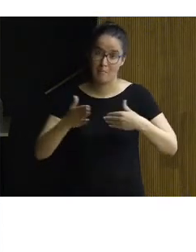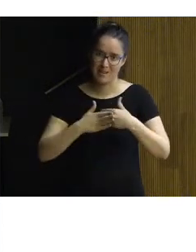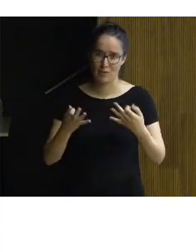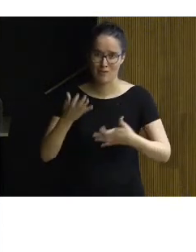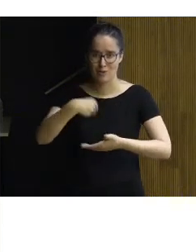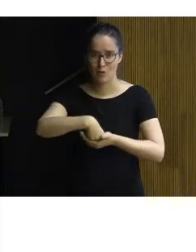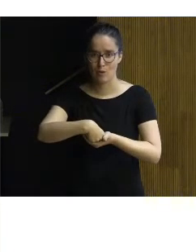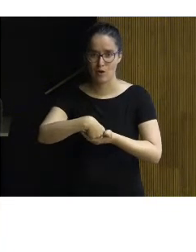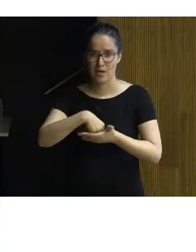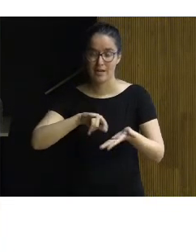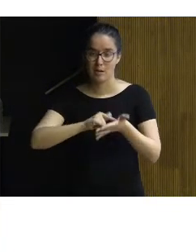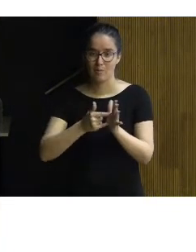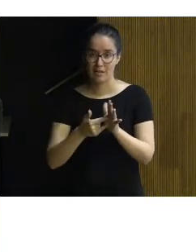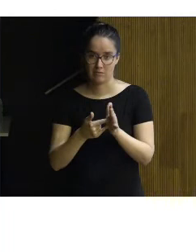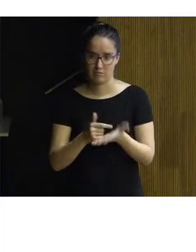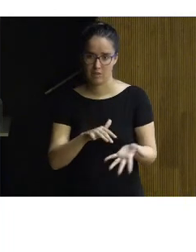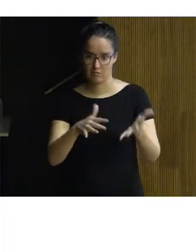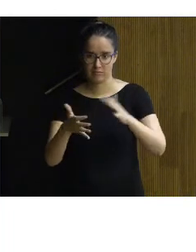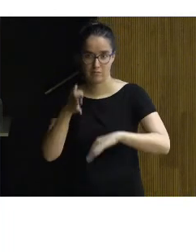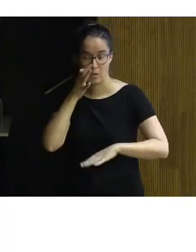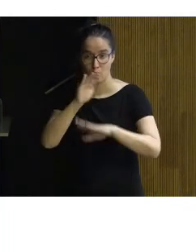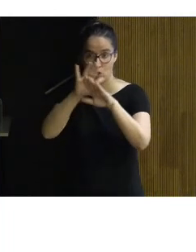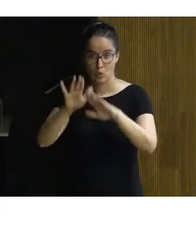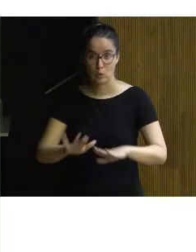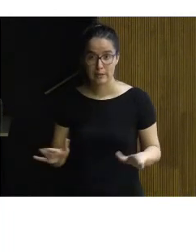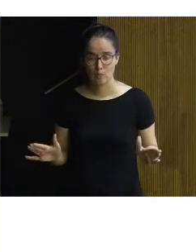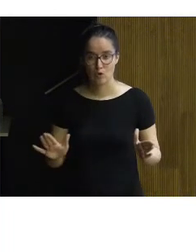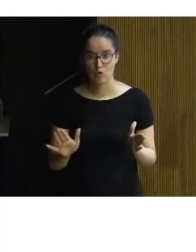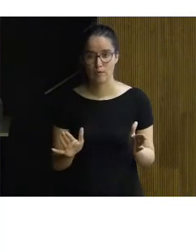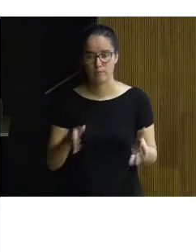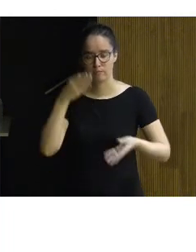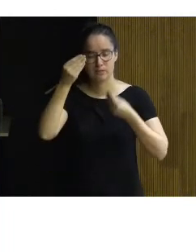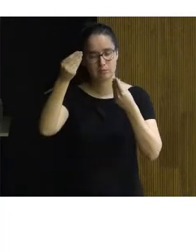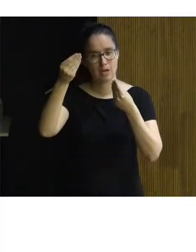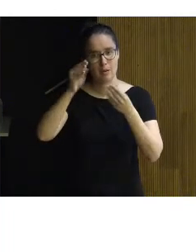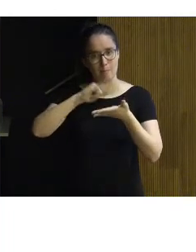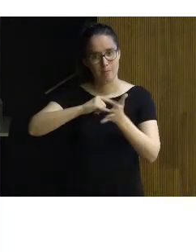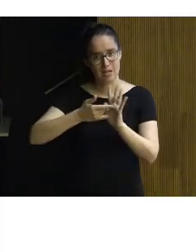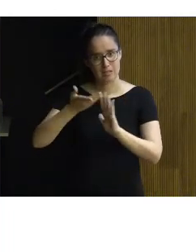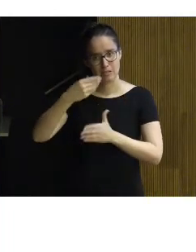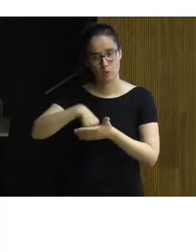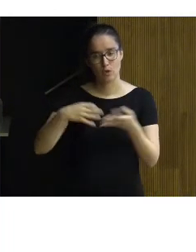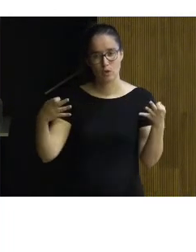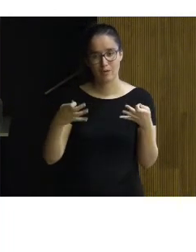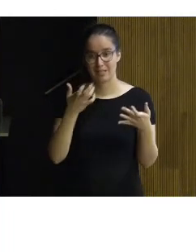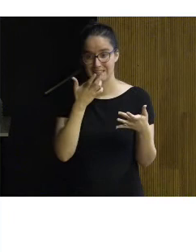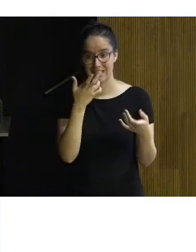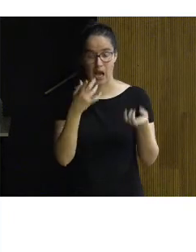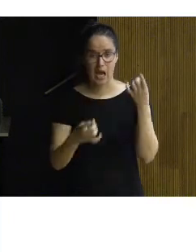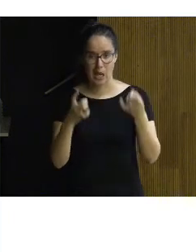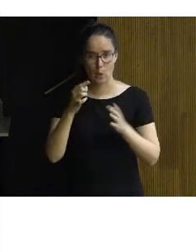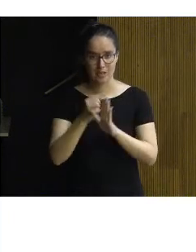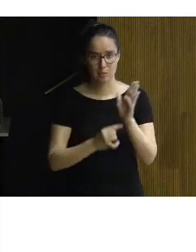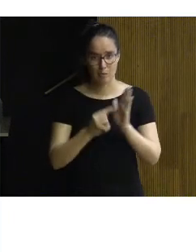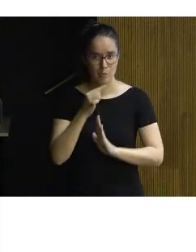aparecer en el plan de intervención ¿no? y por último pues el considerar siempre en el plan que si adoptamos determinadas